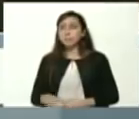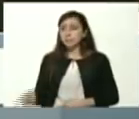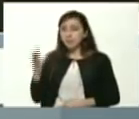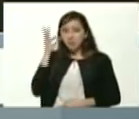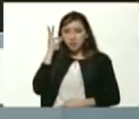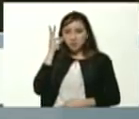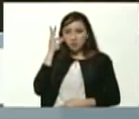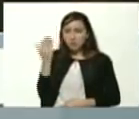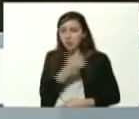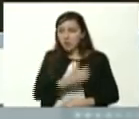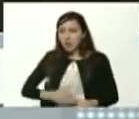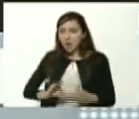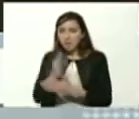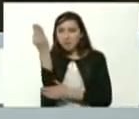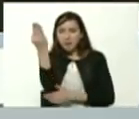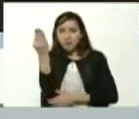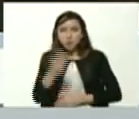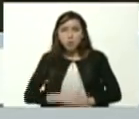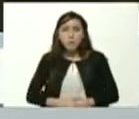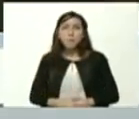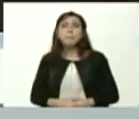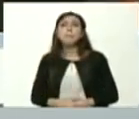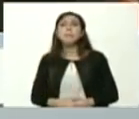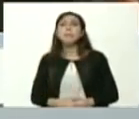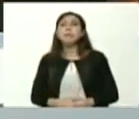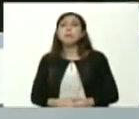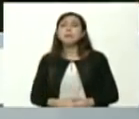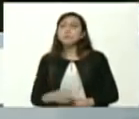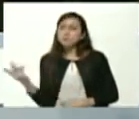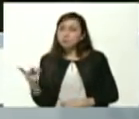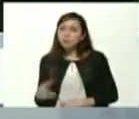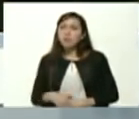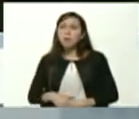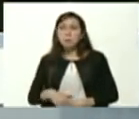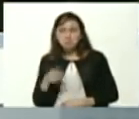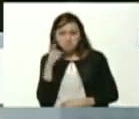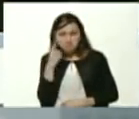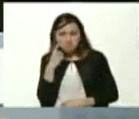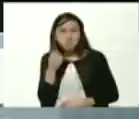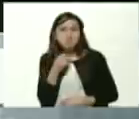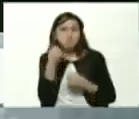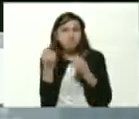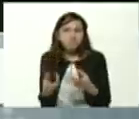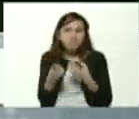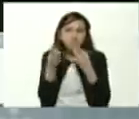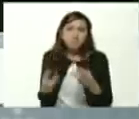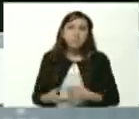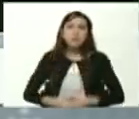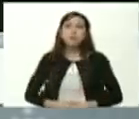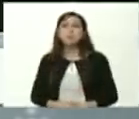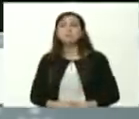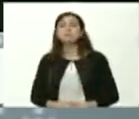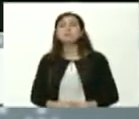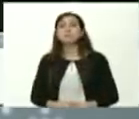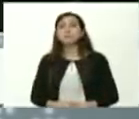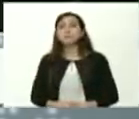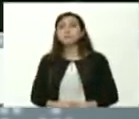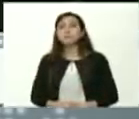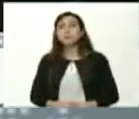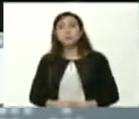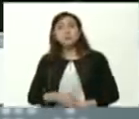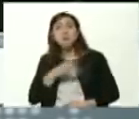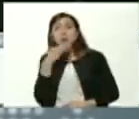presidenta Engerly presidente Kennedy miren lo que pasó en Chile la